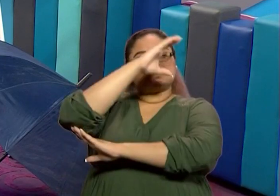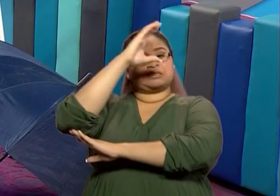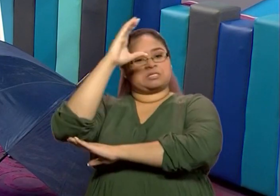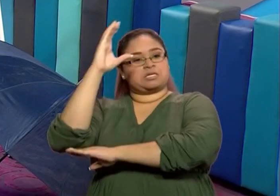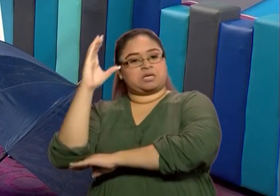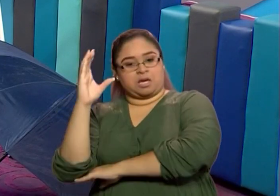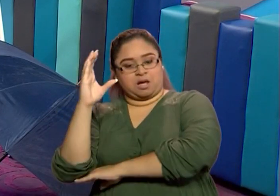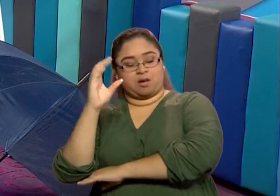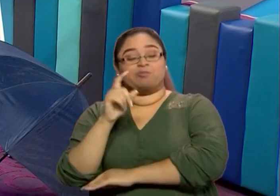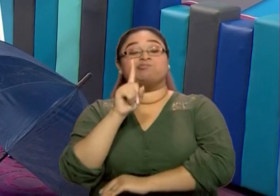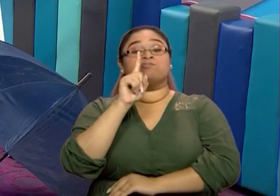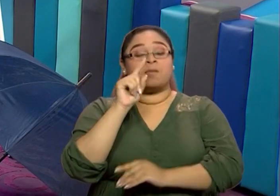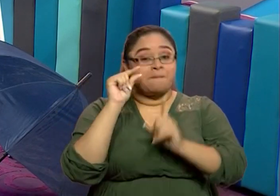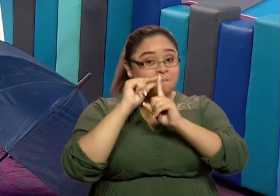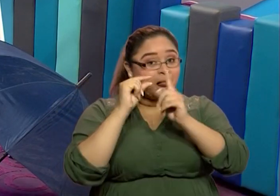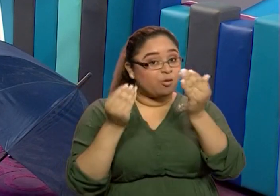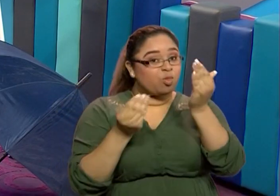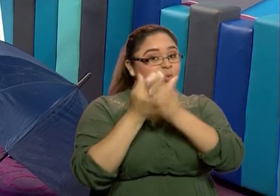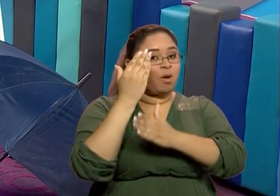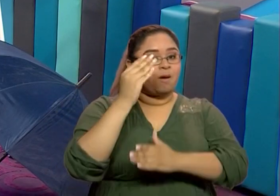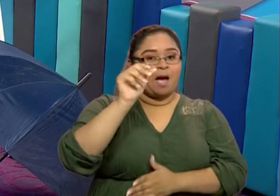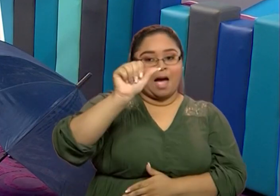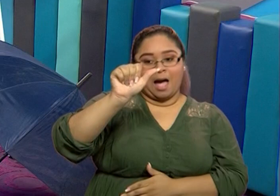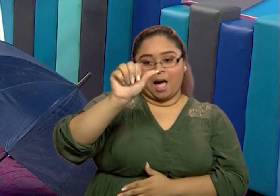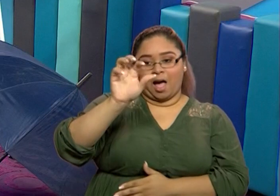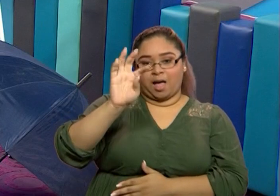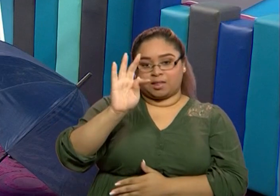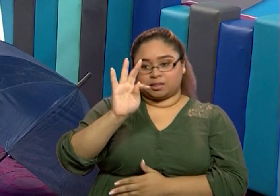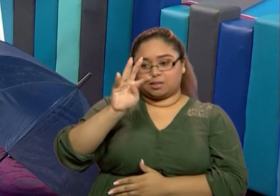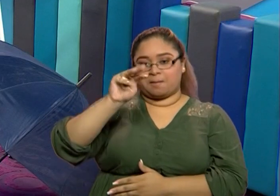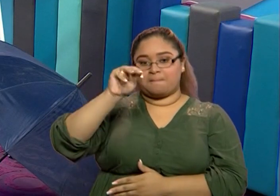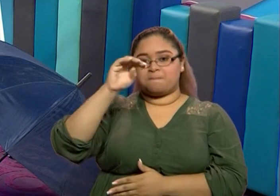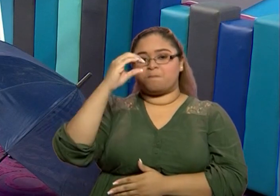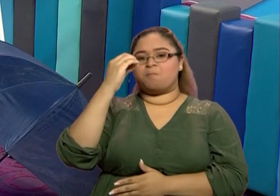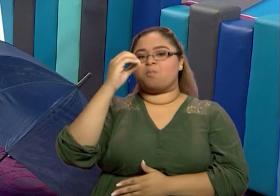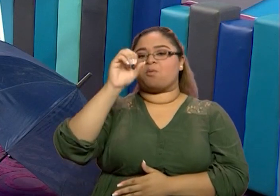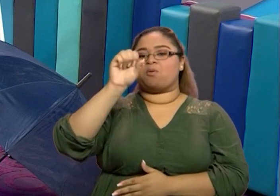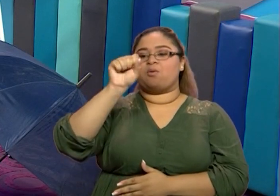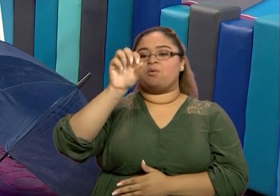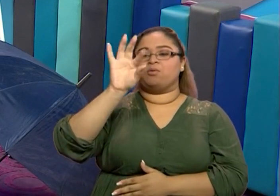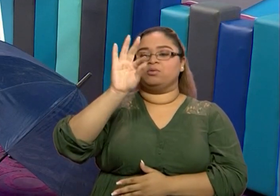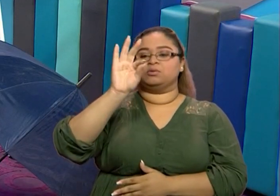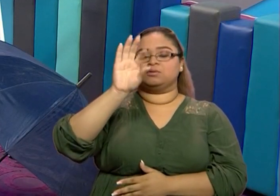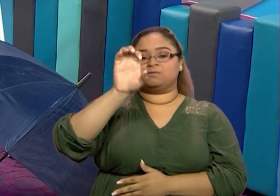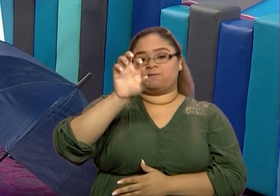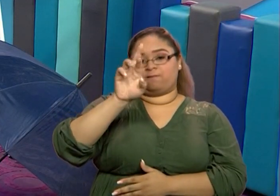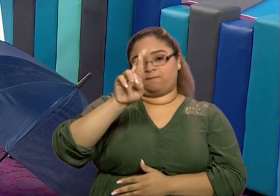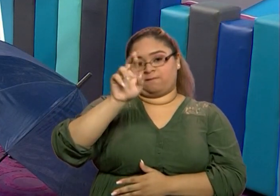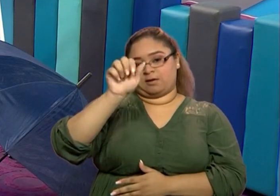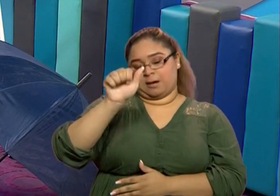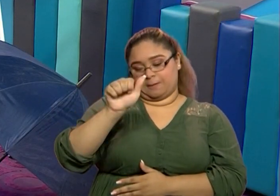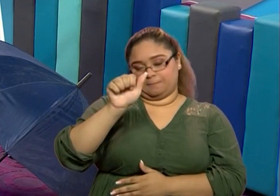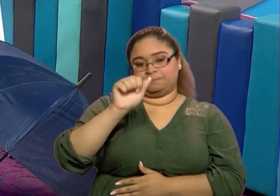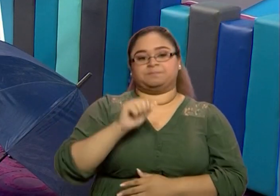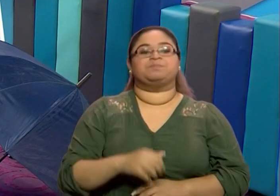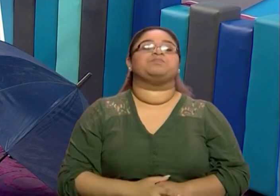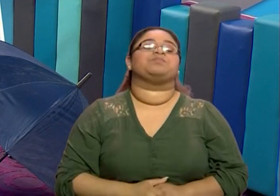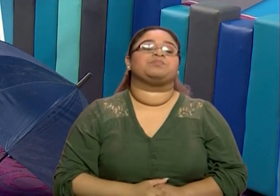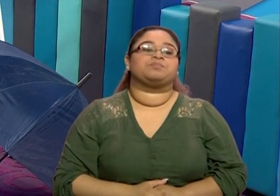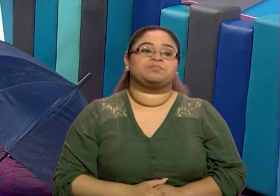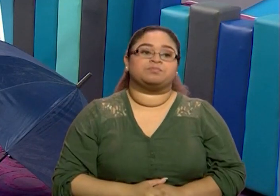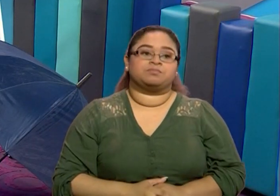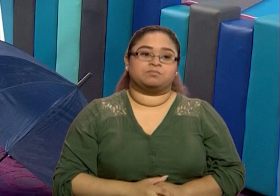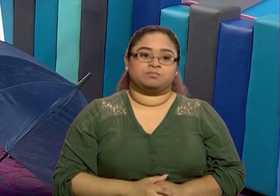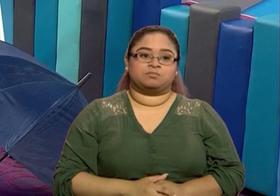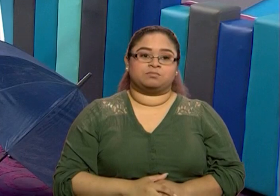atmósfera. Allí observamos estos fenómenos atmosféricos. Algunos fenómenos